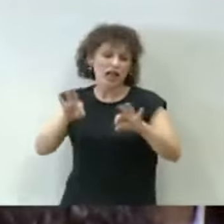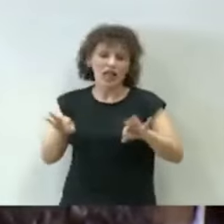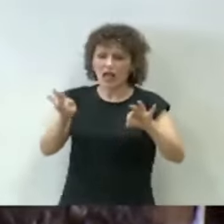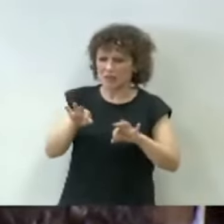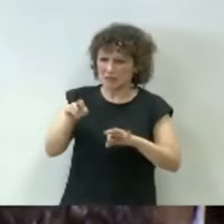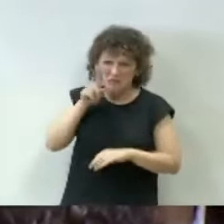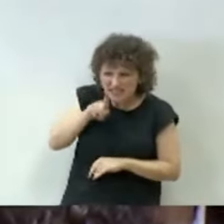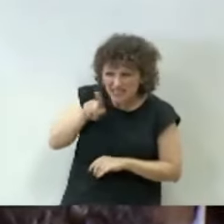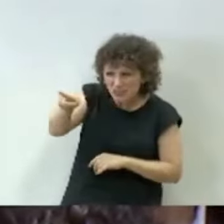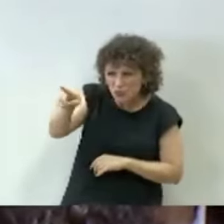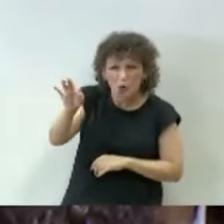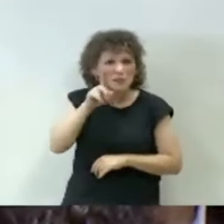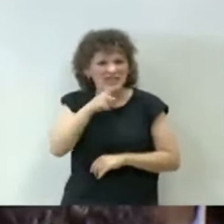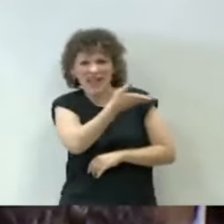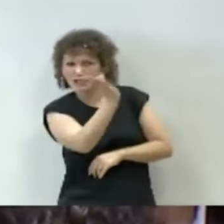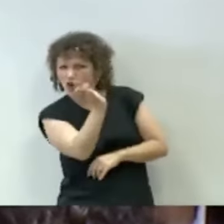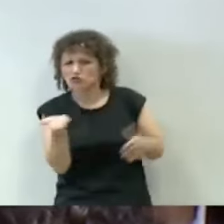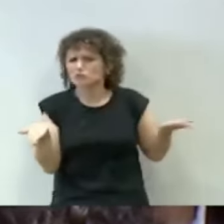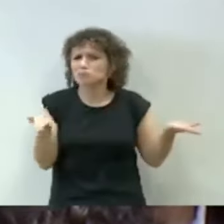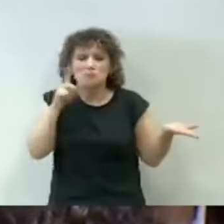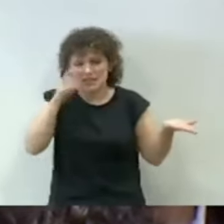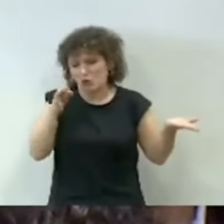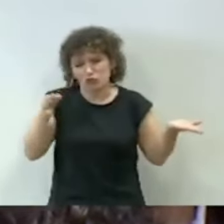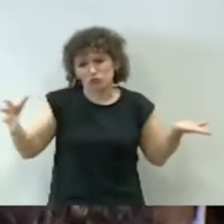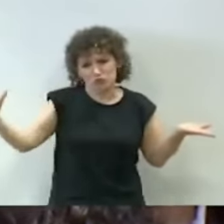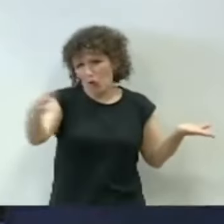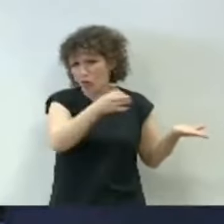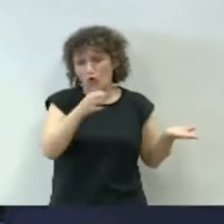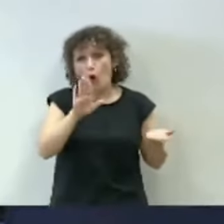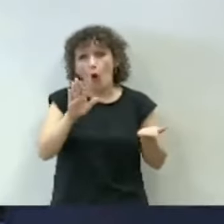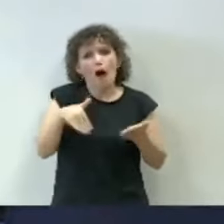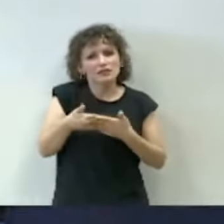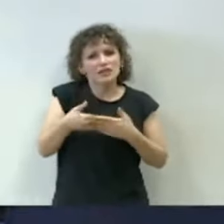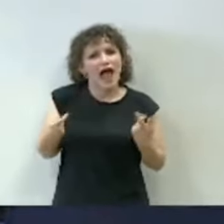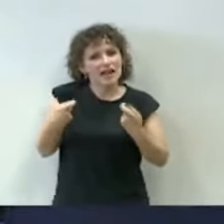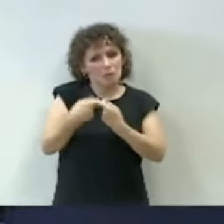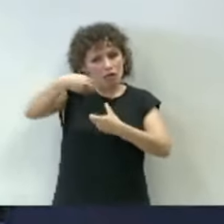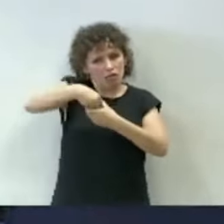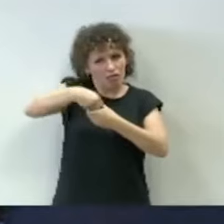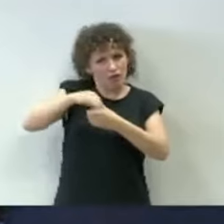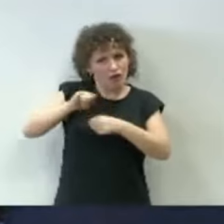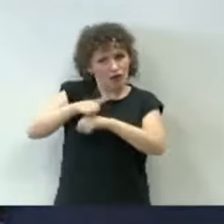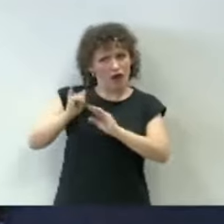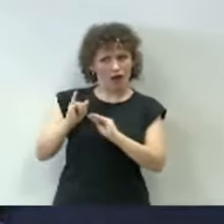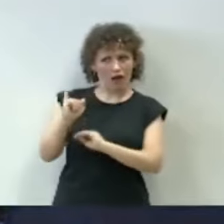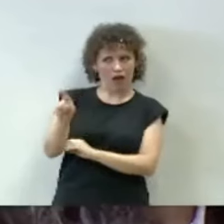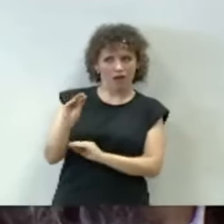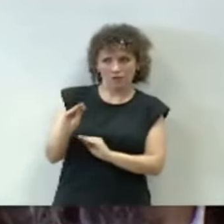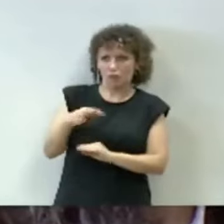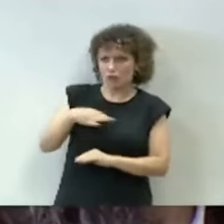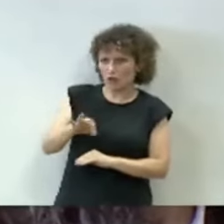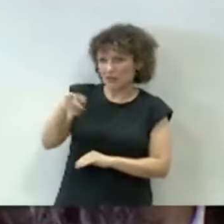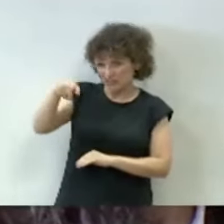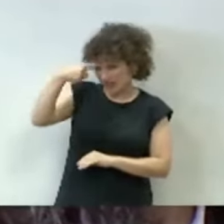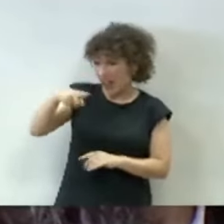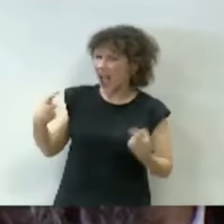Miente usted, miente en ellos, probablemente mienten todos o a lo peor tiene al enemigo en casa. Y tenga cuidado, ya sabe lo que decía Borges sobre la elección de los